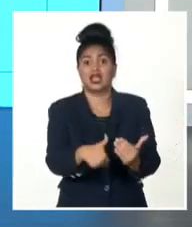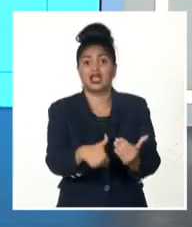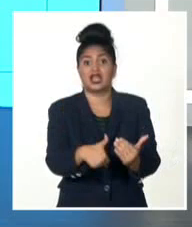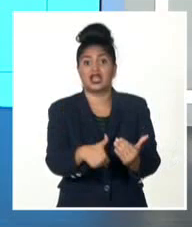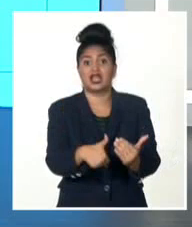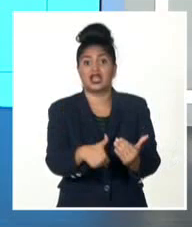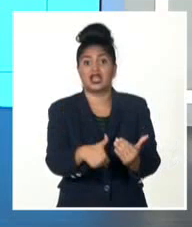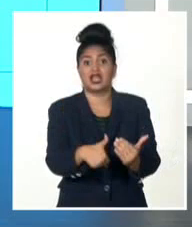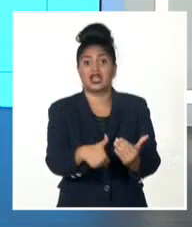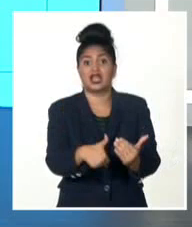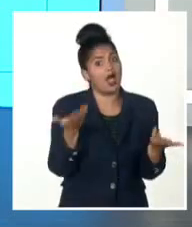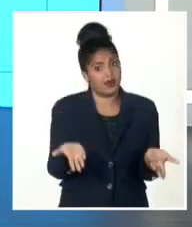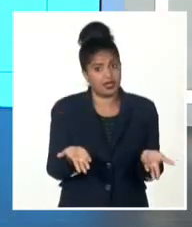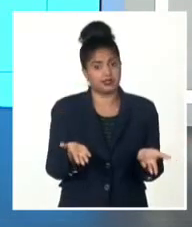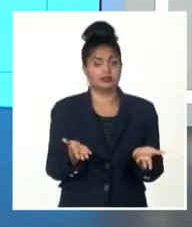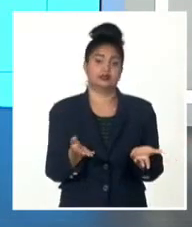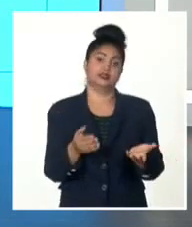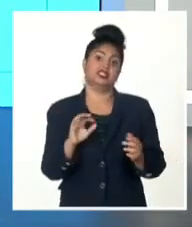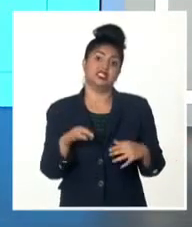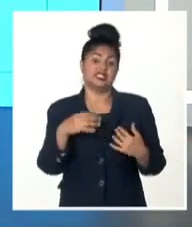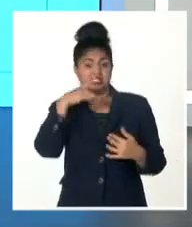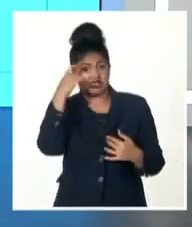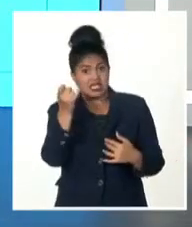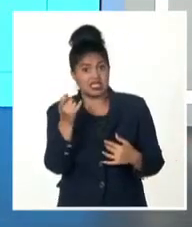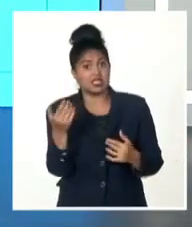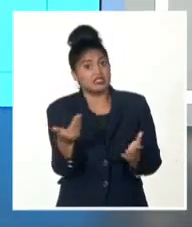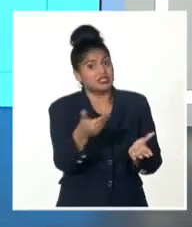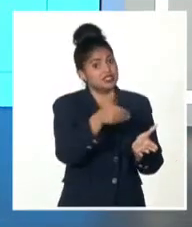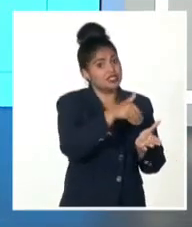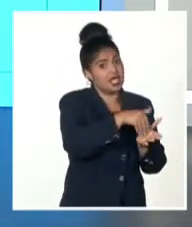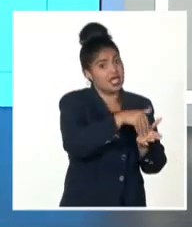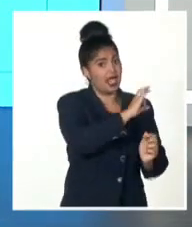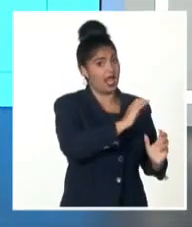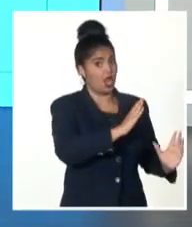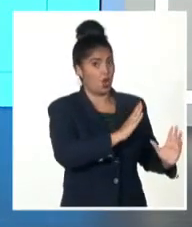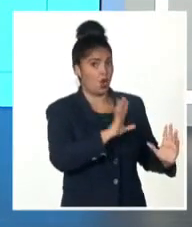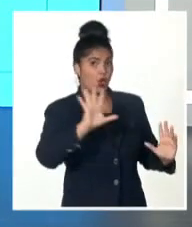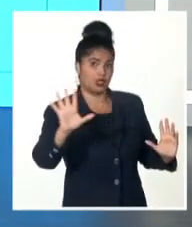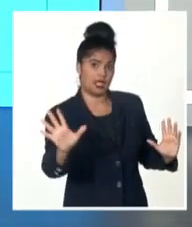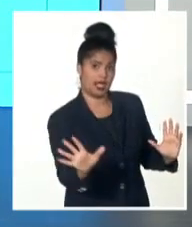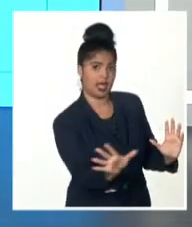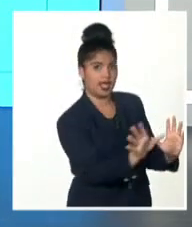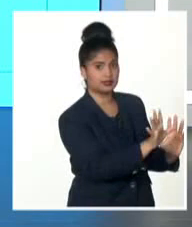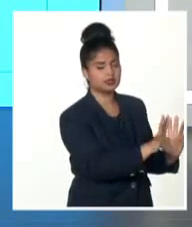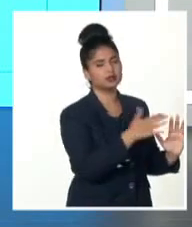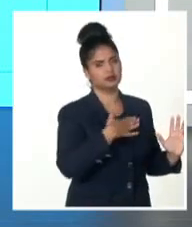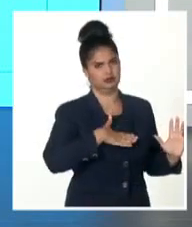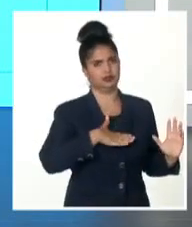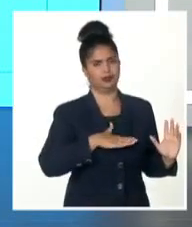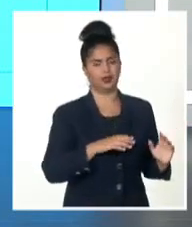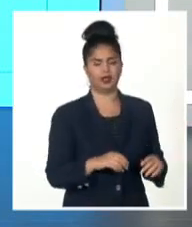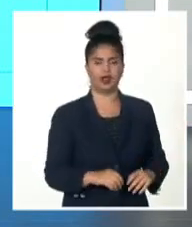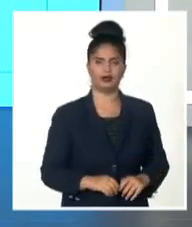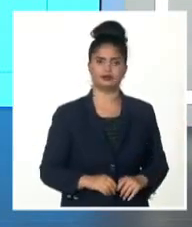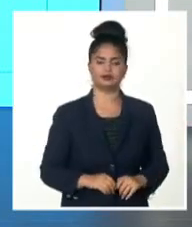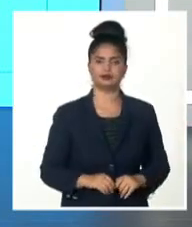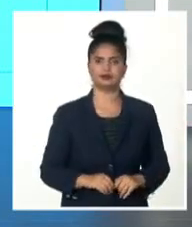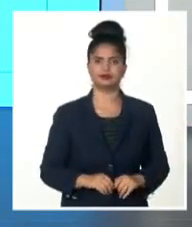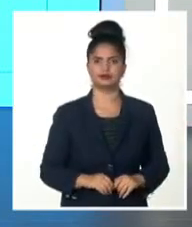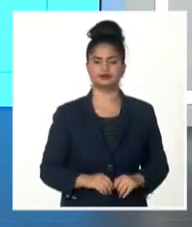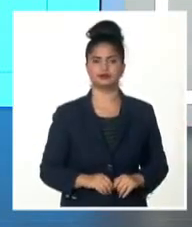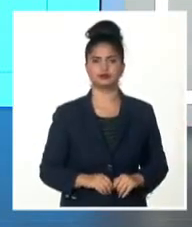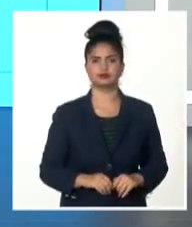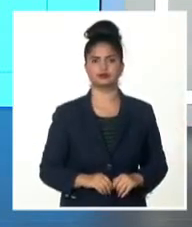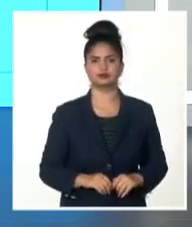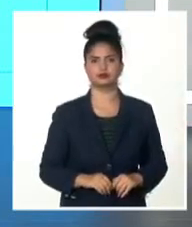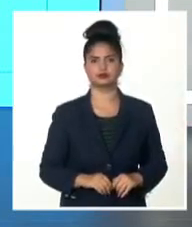un poco más hacia el sur, es decir, con una componente todavía hacia el oeste que lo internaría en aguas del Mar Caribe, porque están, vamos a decir, simulando que este